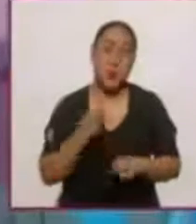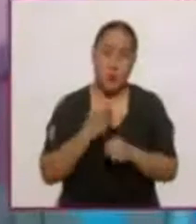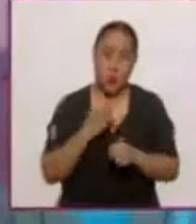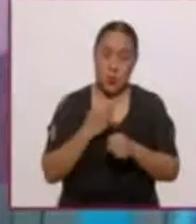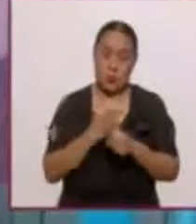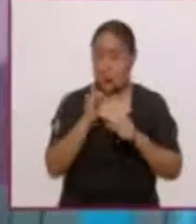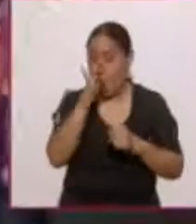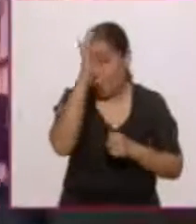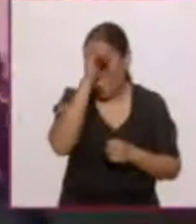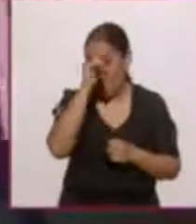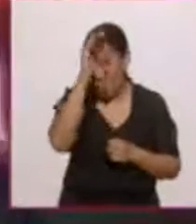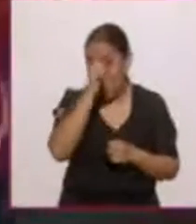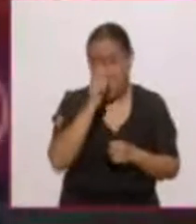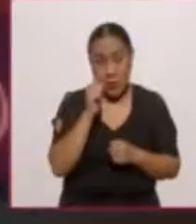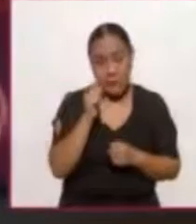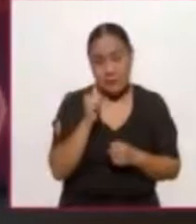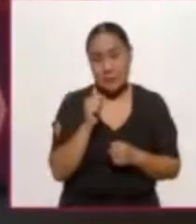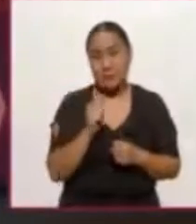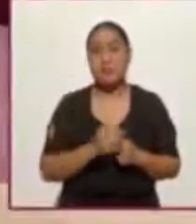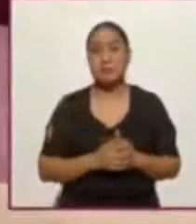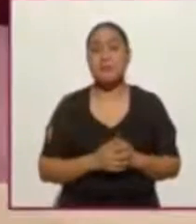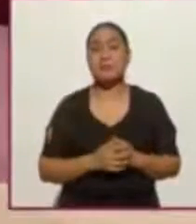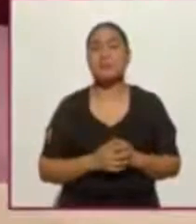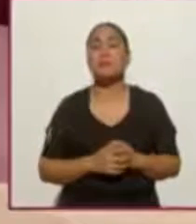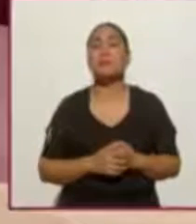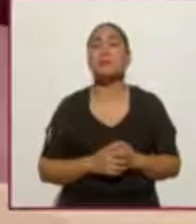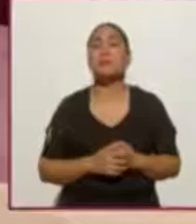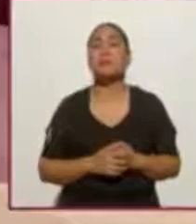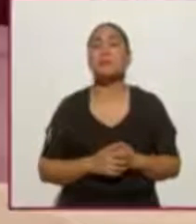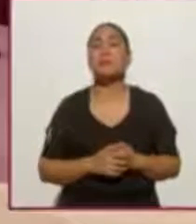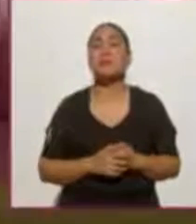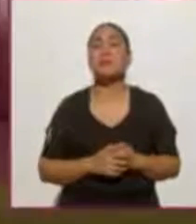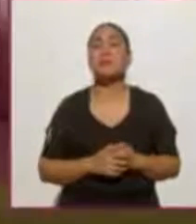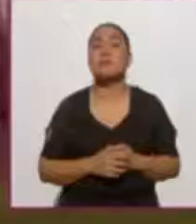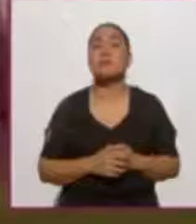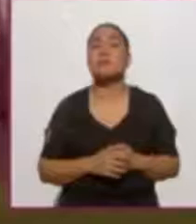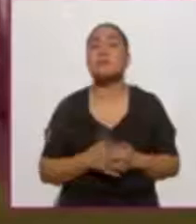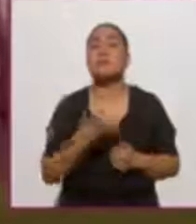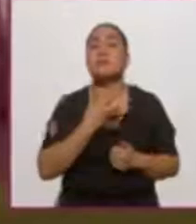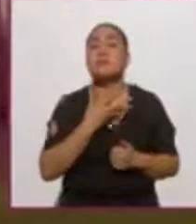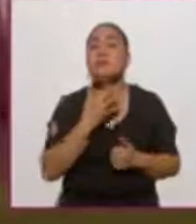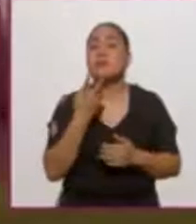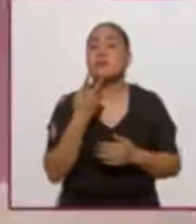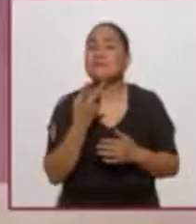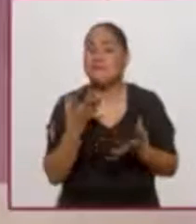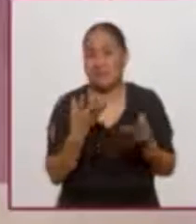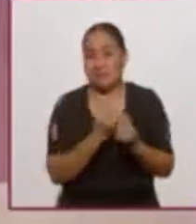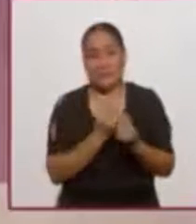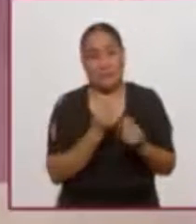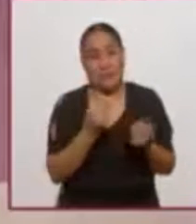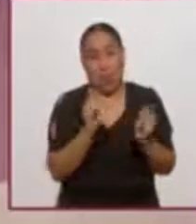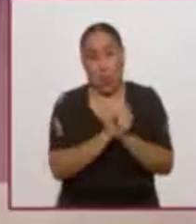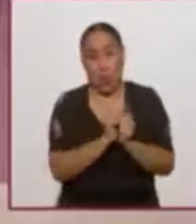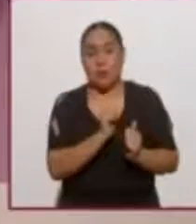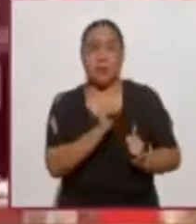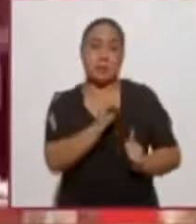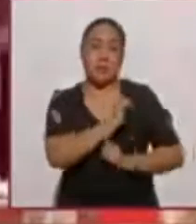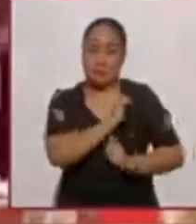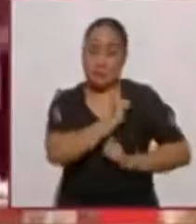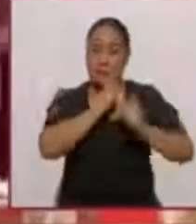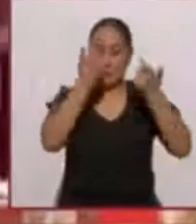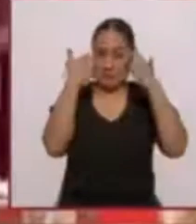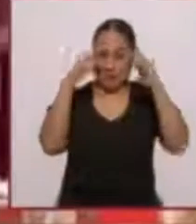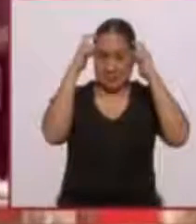nivel de acuerdo tiene que ver más con la reputación que tienen estos dos cuerpos de las Fuerzas Armadas, digamos, a diferencia de